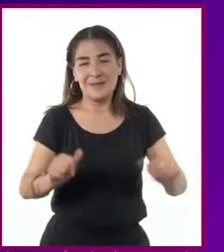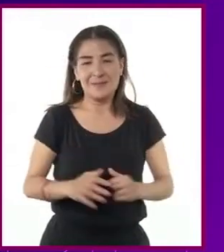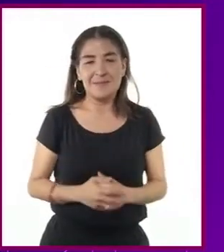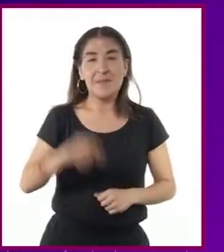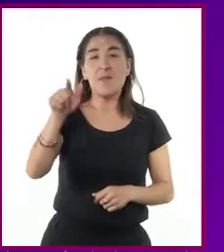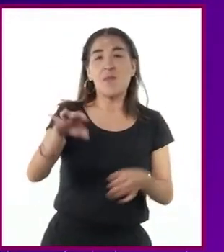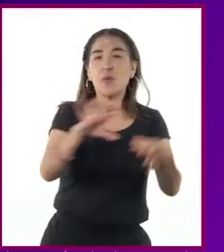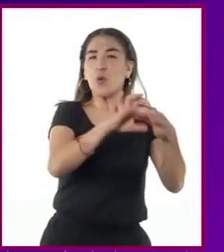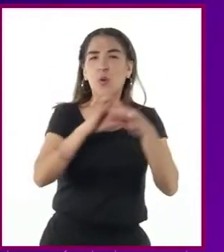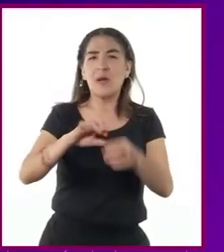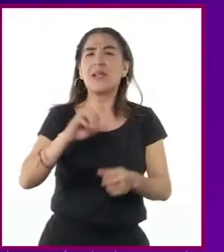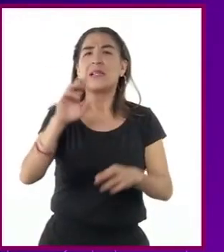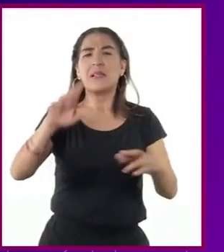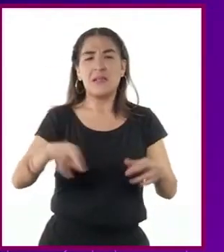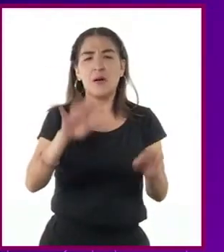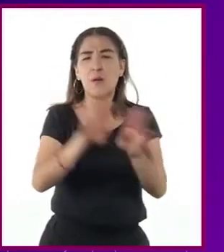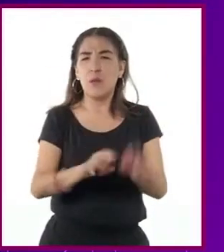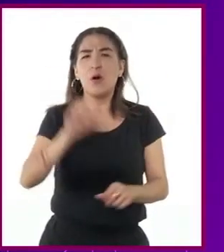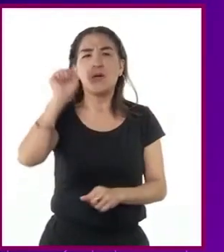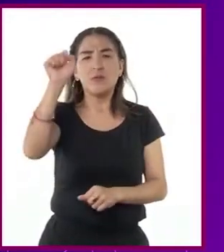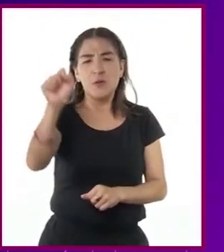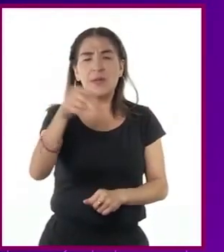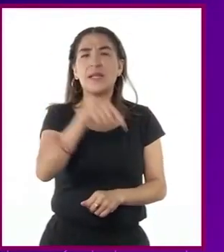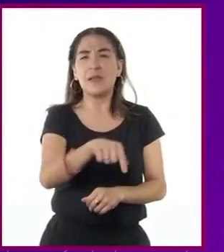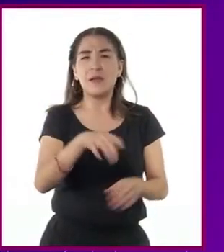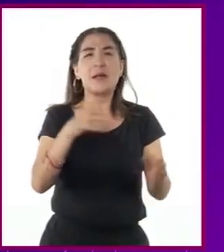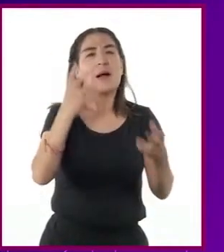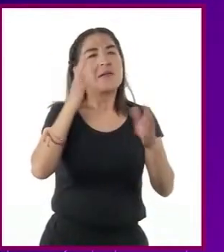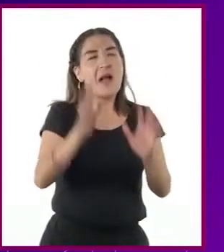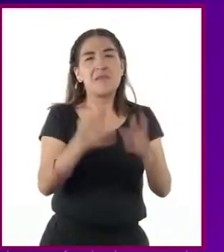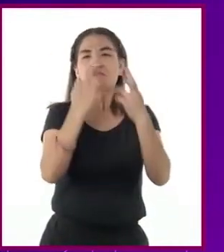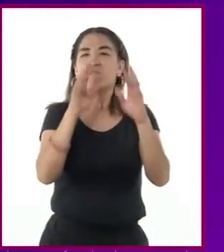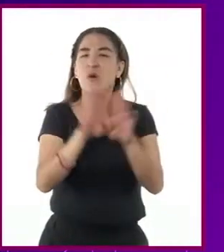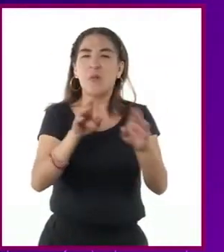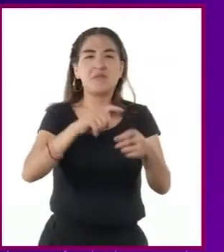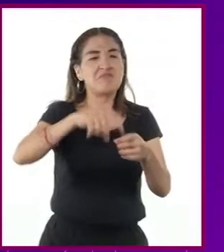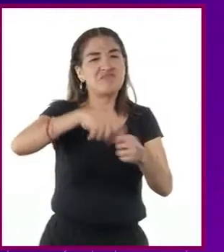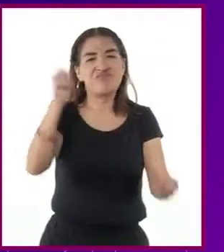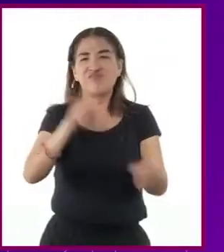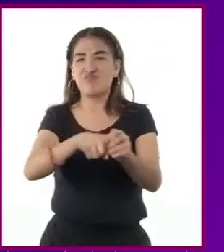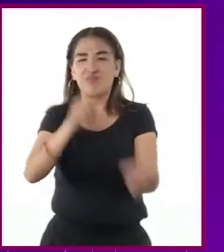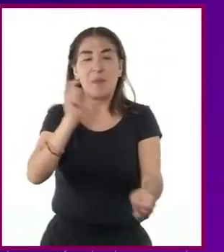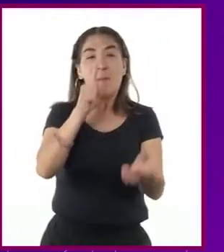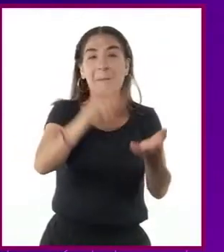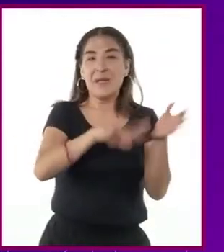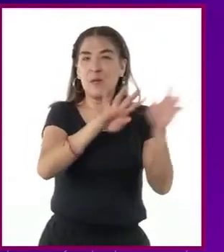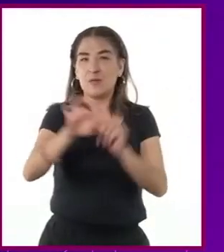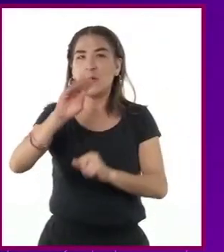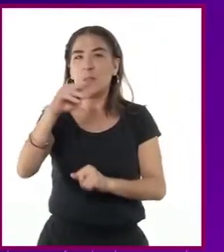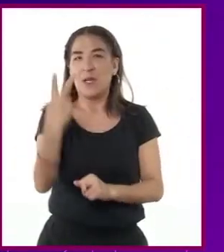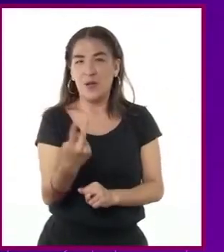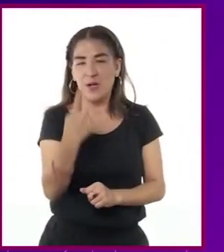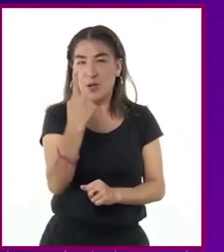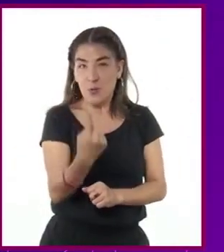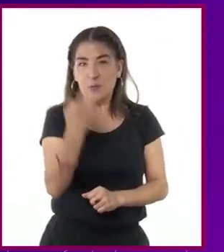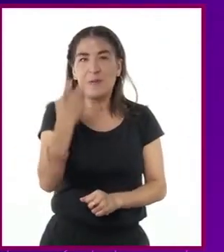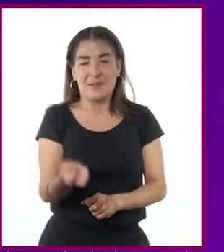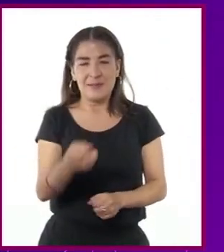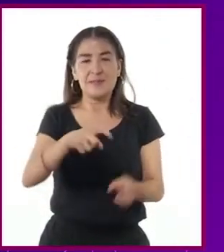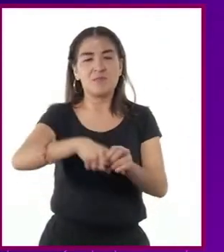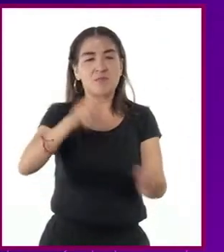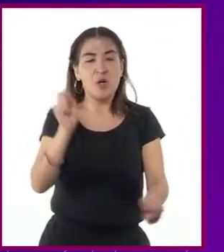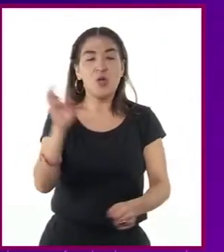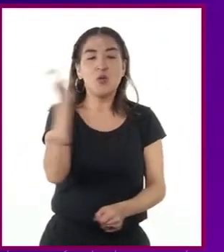Socialistas Soviéticas se desintegró en 1991 y surgieron naciones autónomas como Rusia, Ucrania,